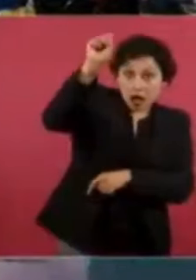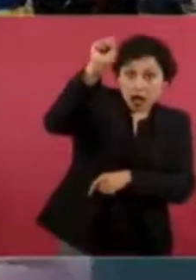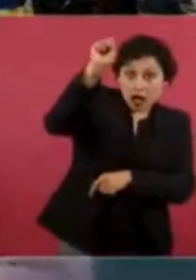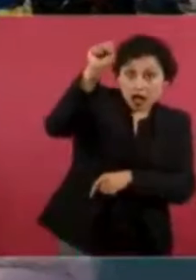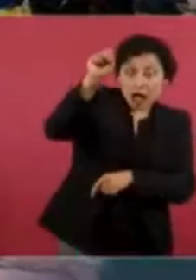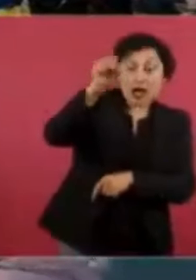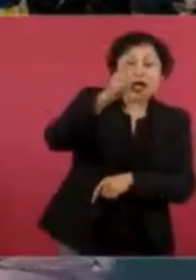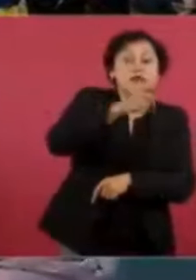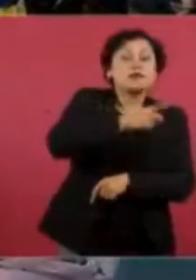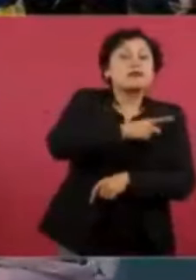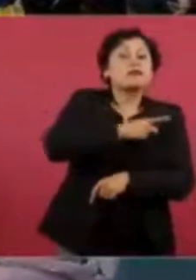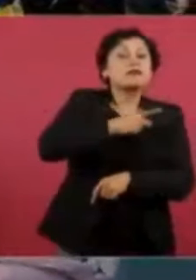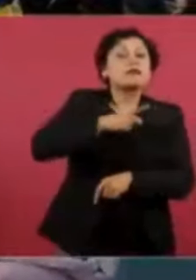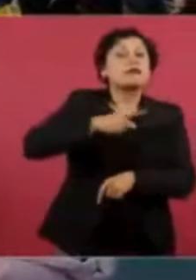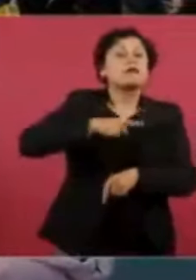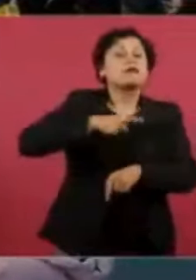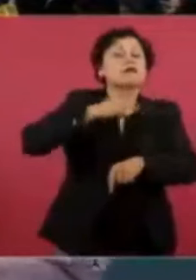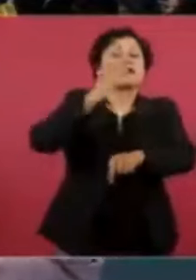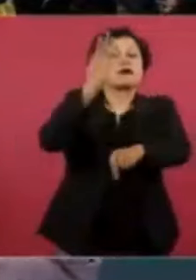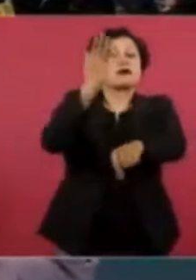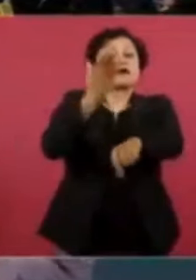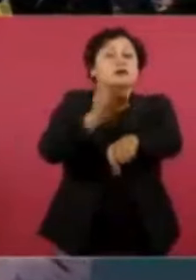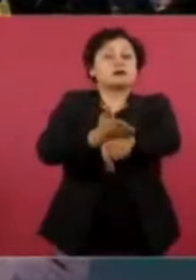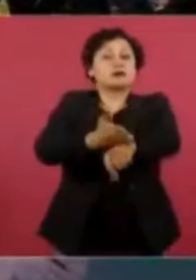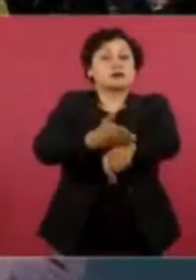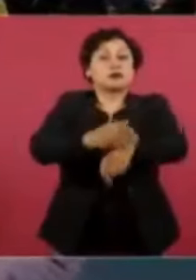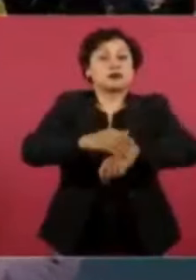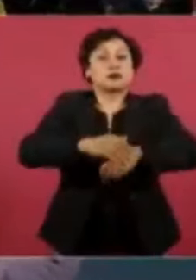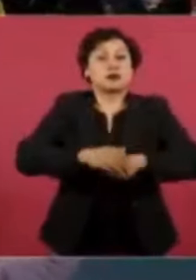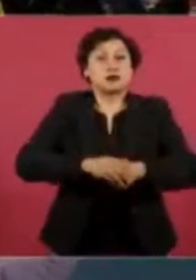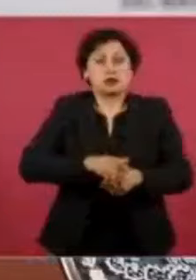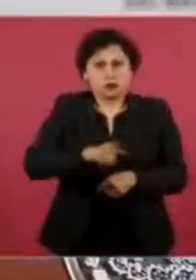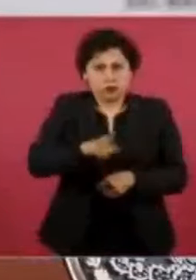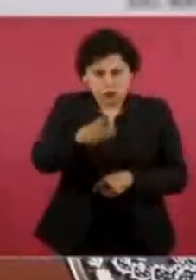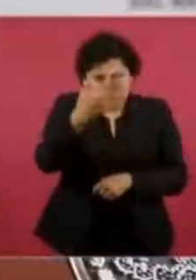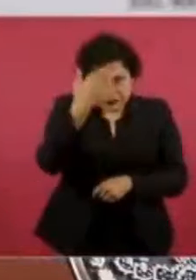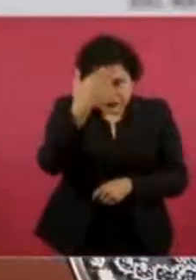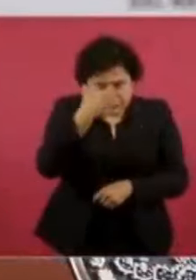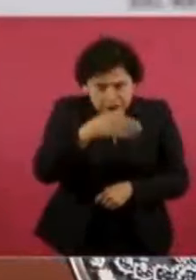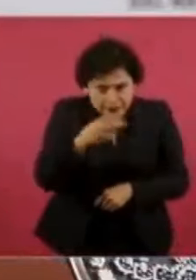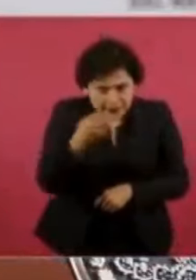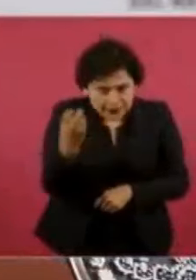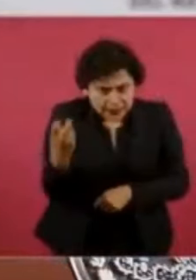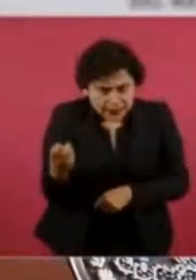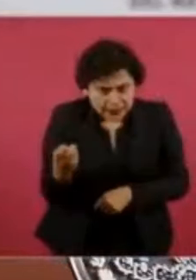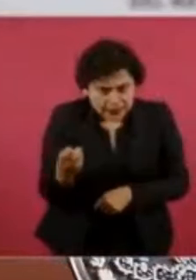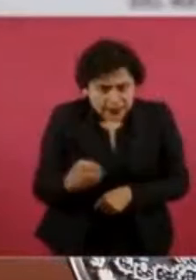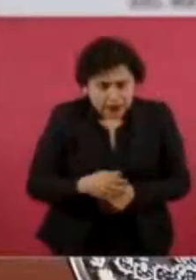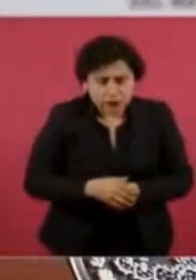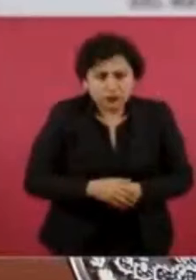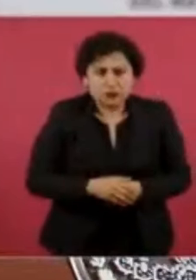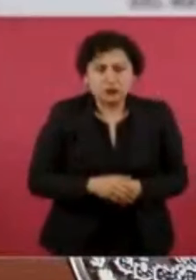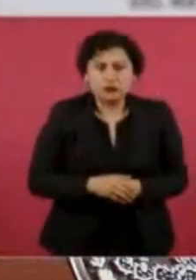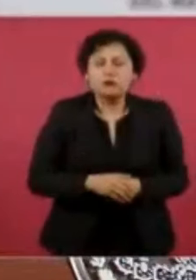todo primero el anélido dice ayer y ante ayer y estos días no pues tienen derecho a irse a paro pero después